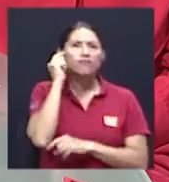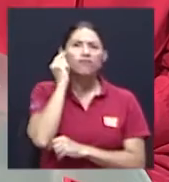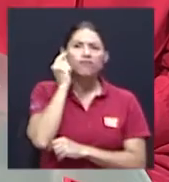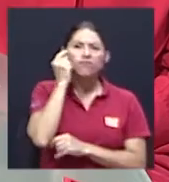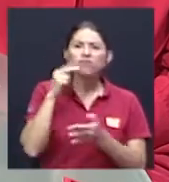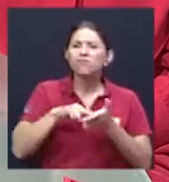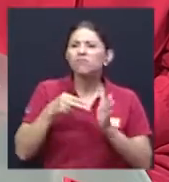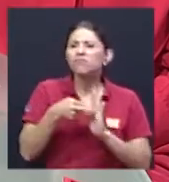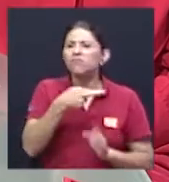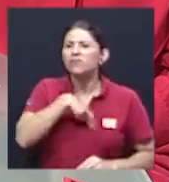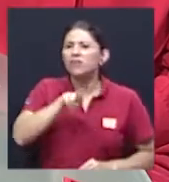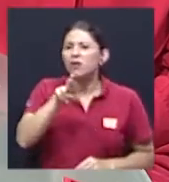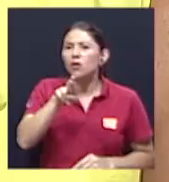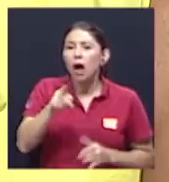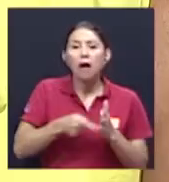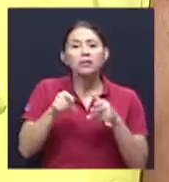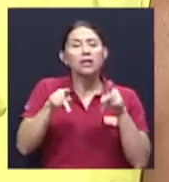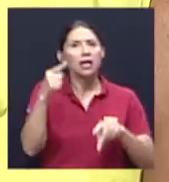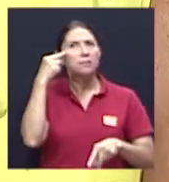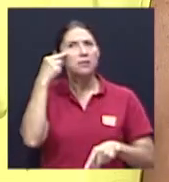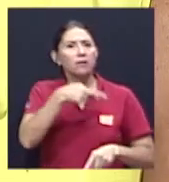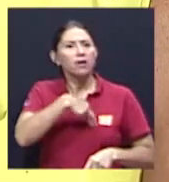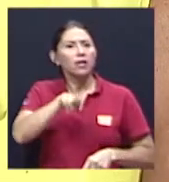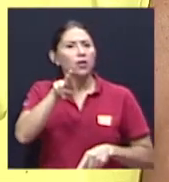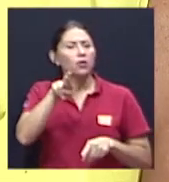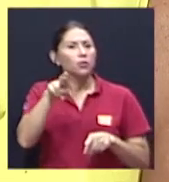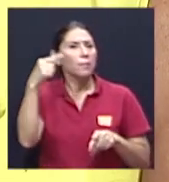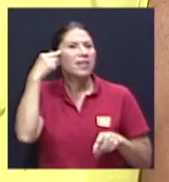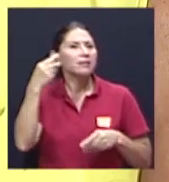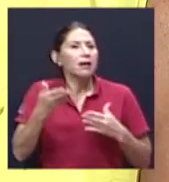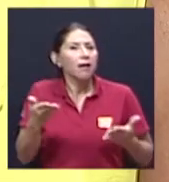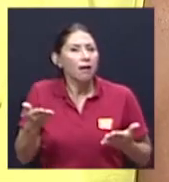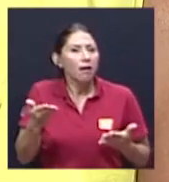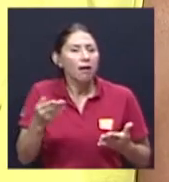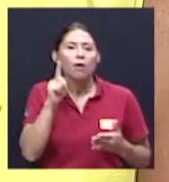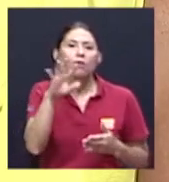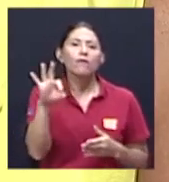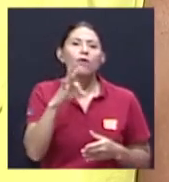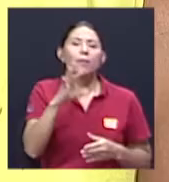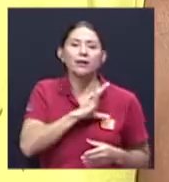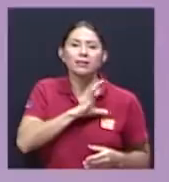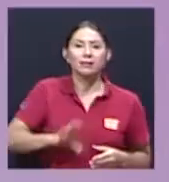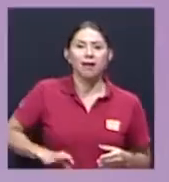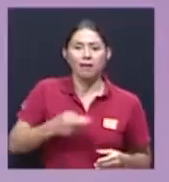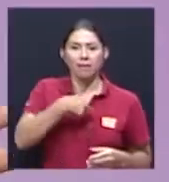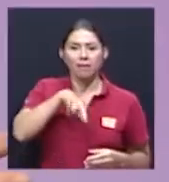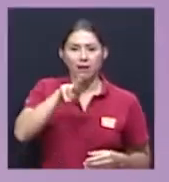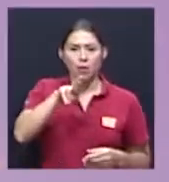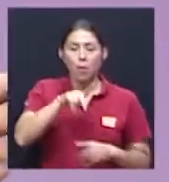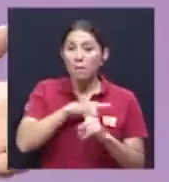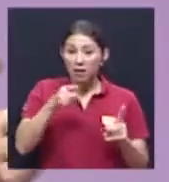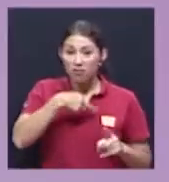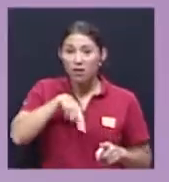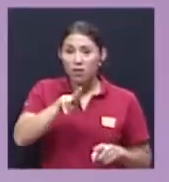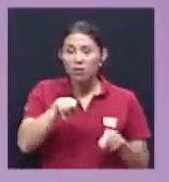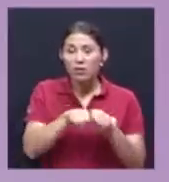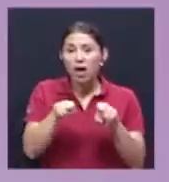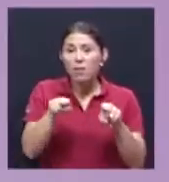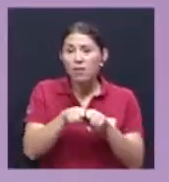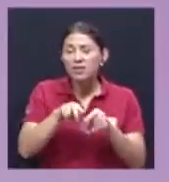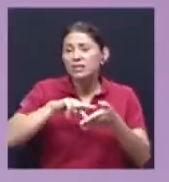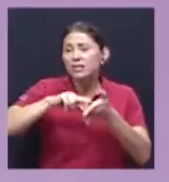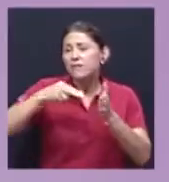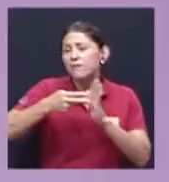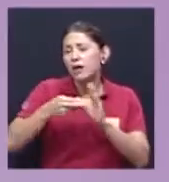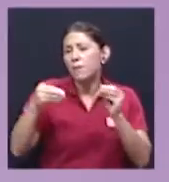muchas veces religión, cuando la gente piensa en religión, generalmente piensa en la forma cristiana de la religión. Pero religión también abarca,